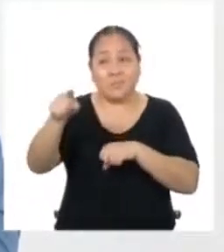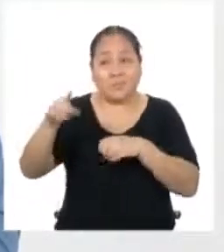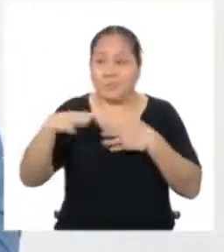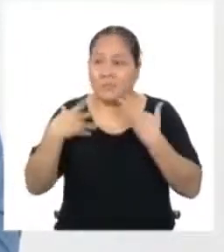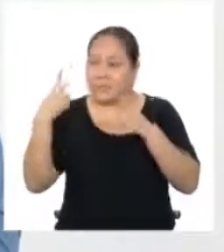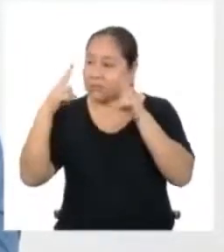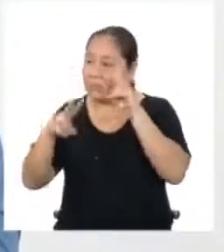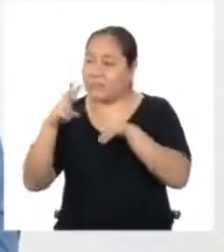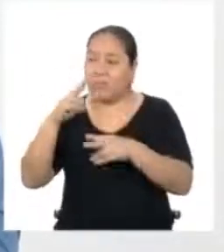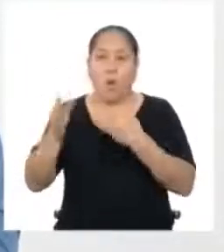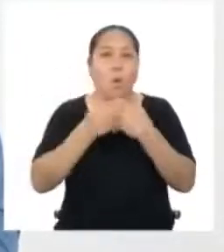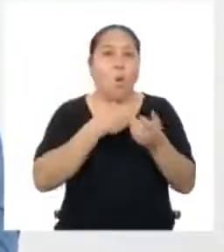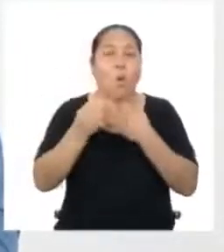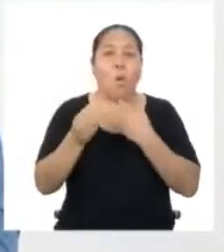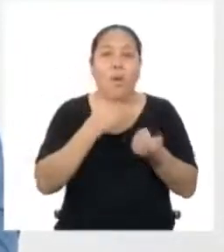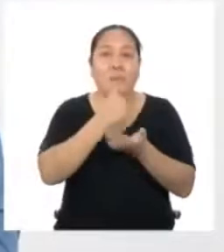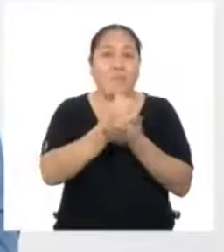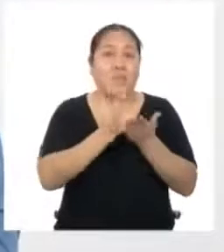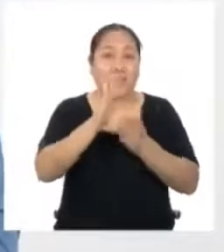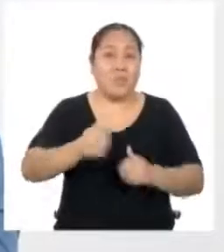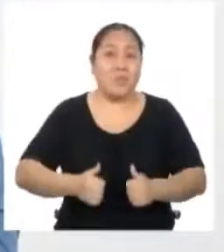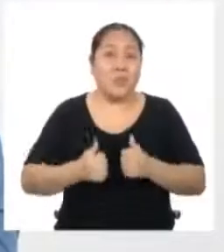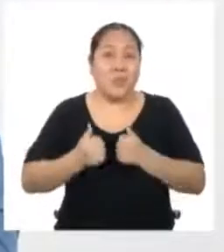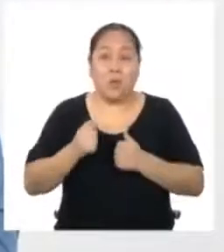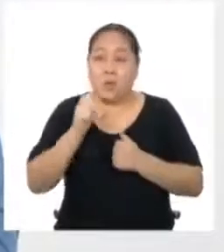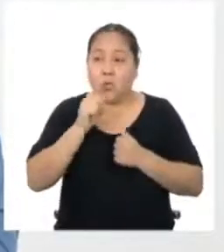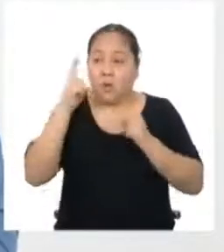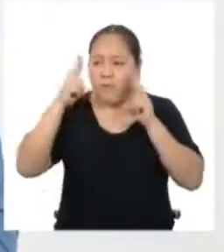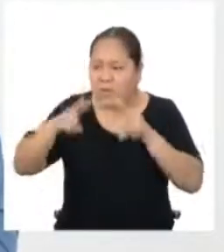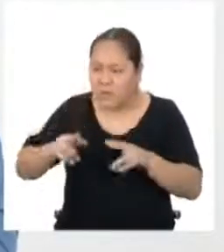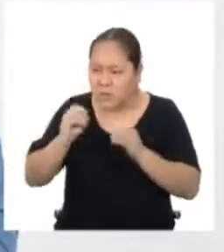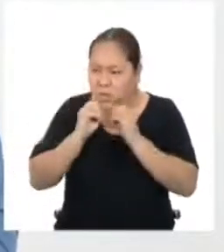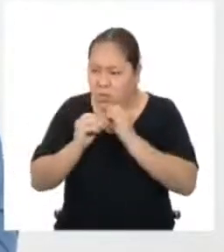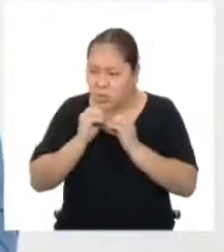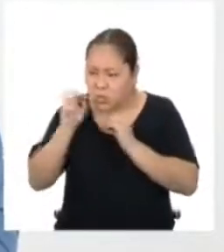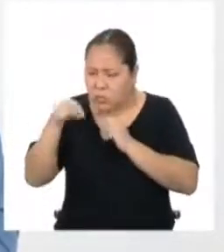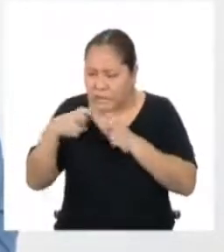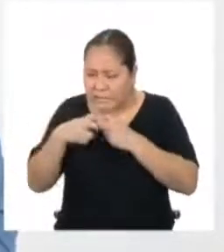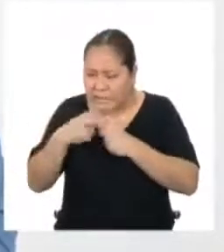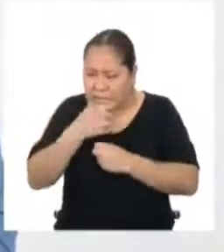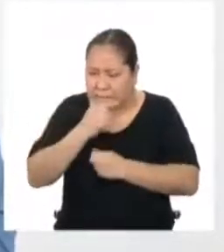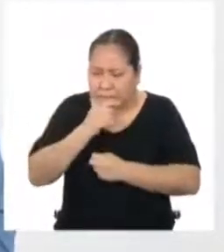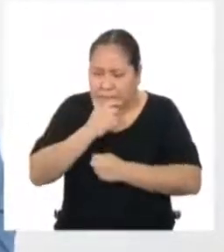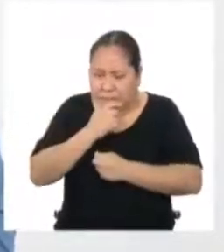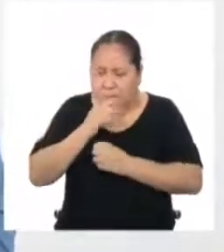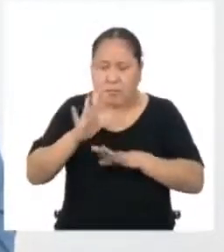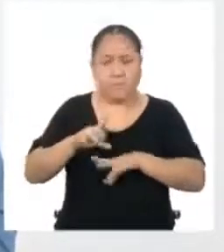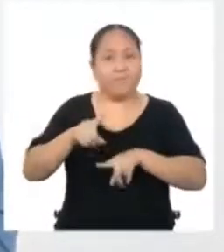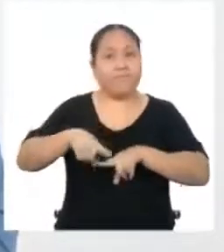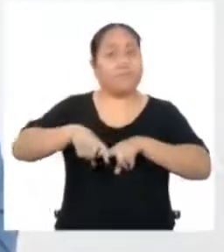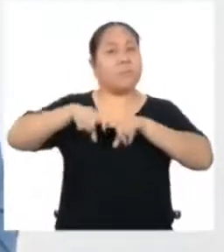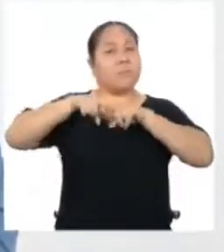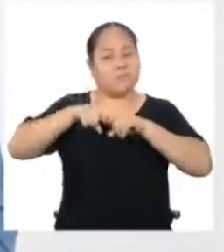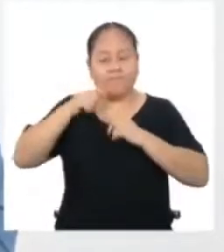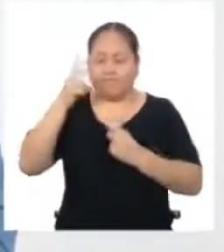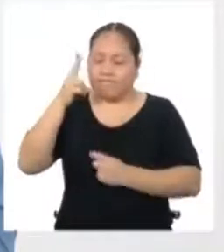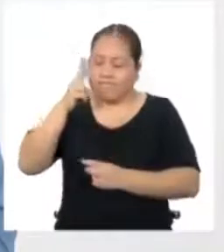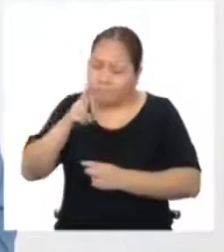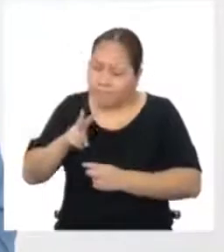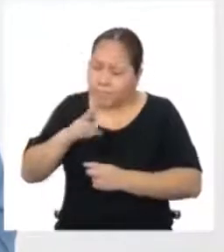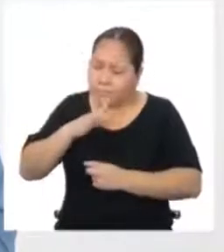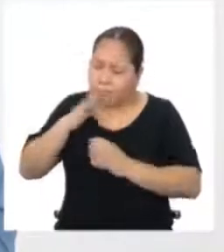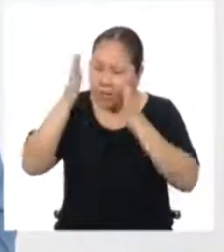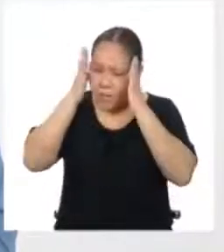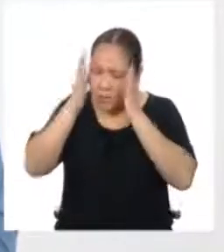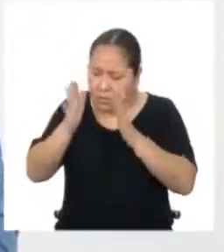todos los aspectos de sus vidas Cuando no vean una solución a un problema Hagan una pausa y observen con